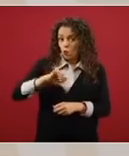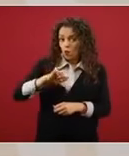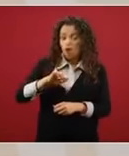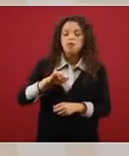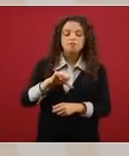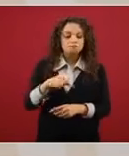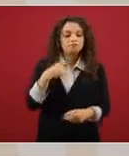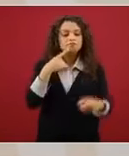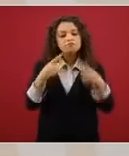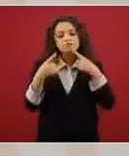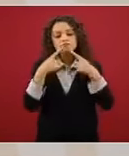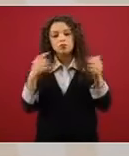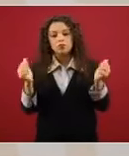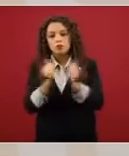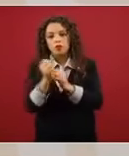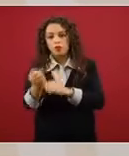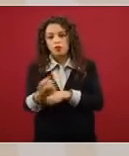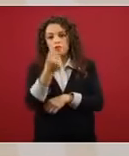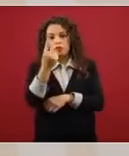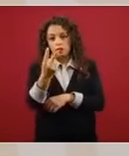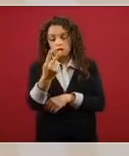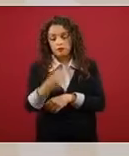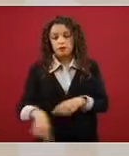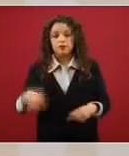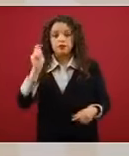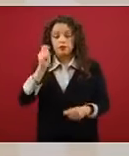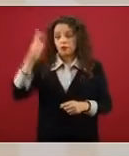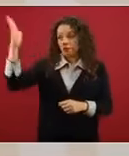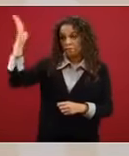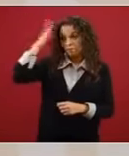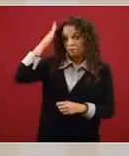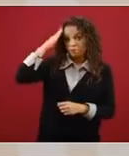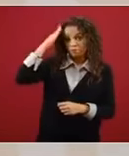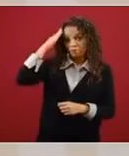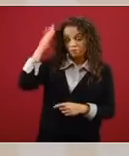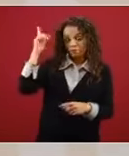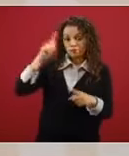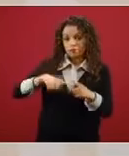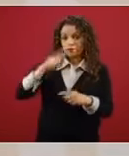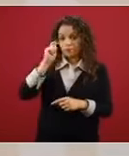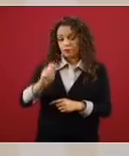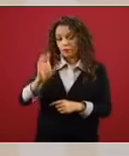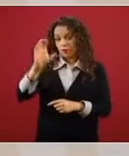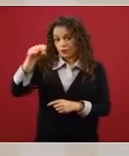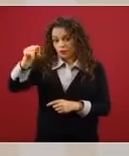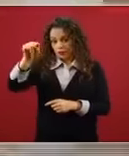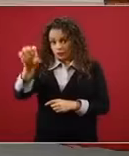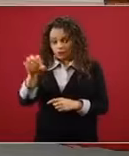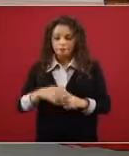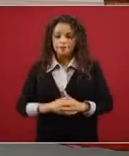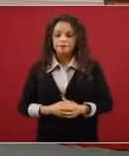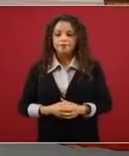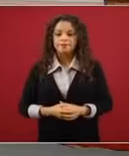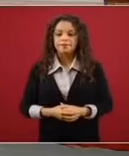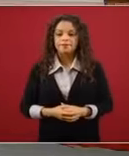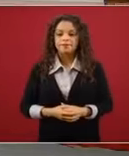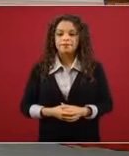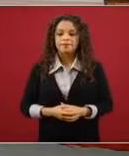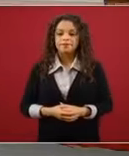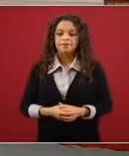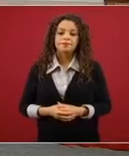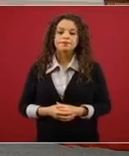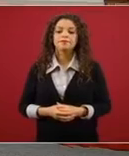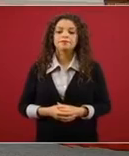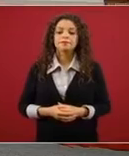de las cabezas y líderes de secciones de la CENTE, al preguntarle sobre lo que había yo